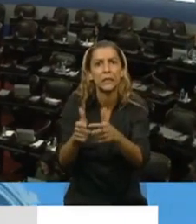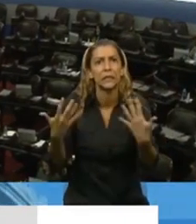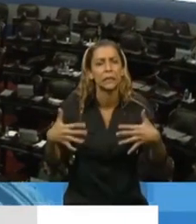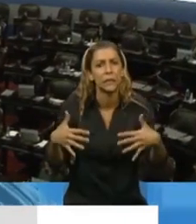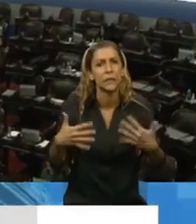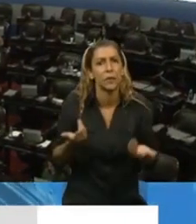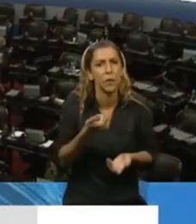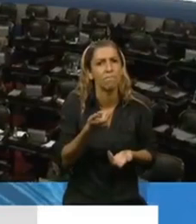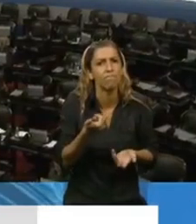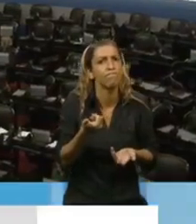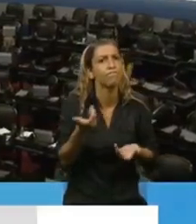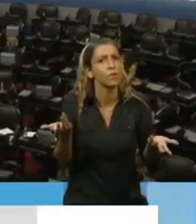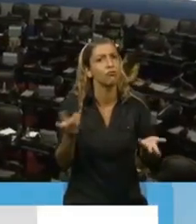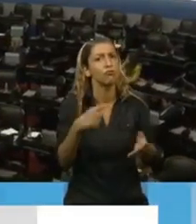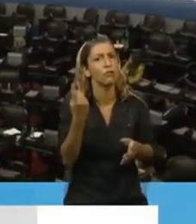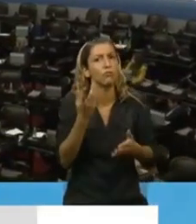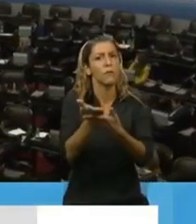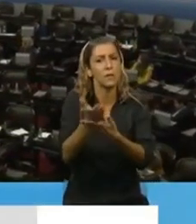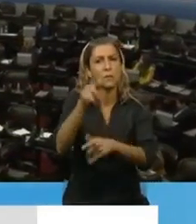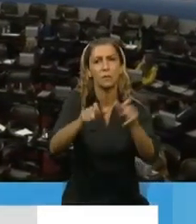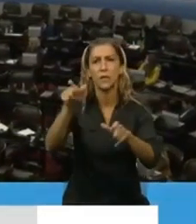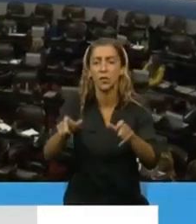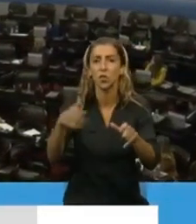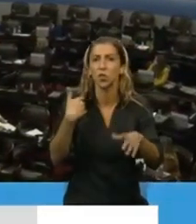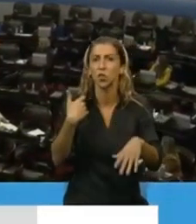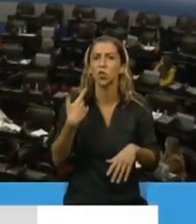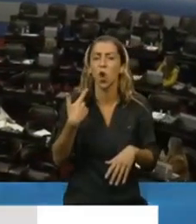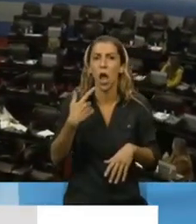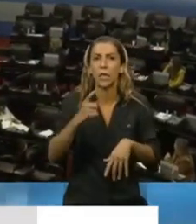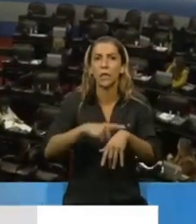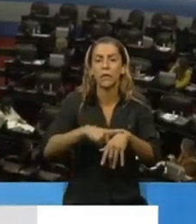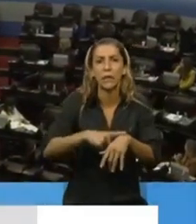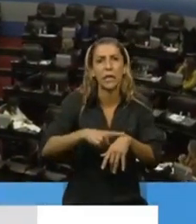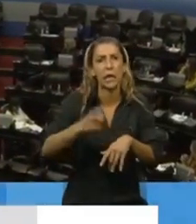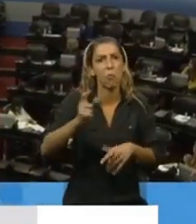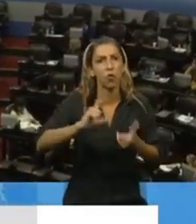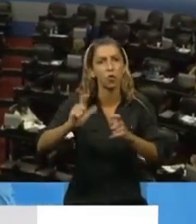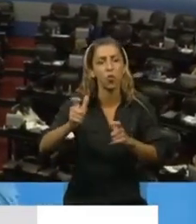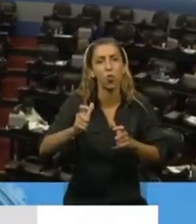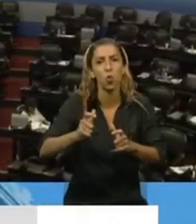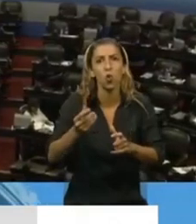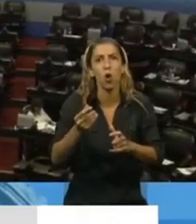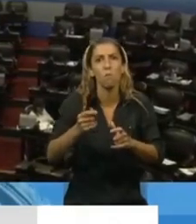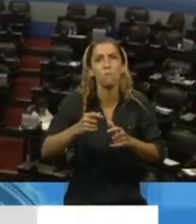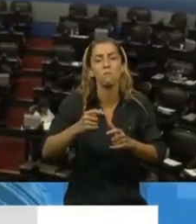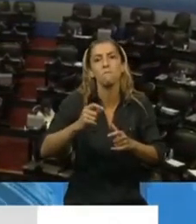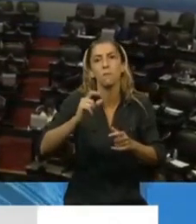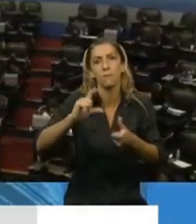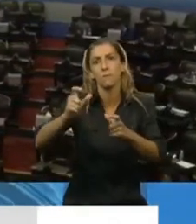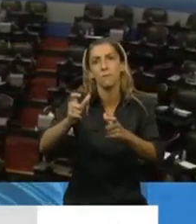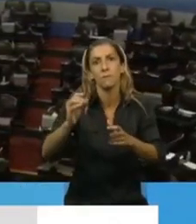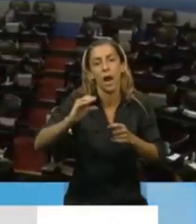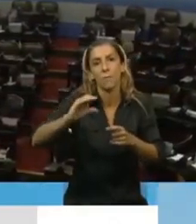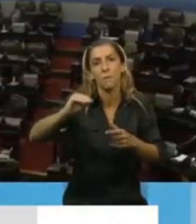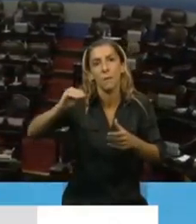Si al pedirle que cubra más guardia que las habituales, esa diferencia económica se le va a quedar ganancias, no tiene justificativo. Estamos